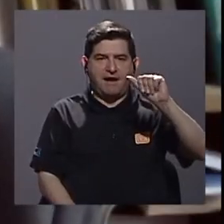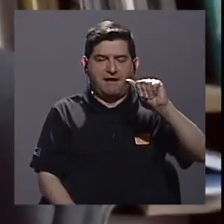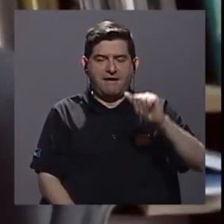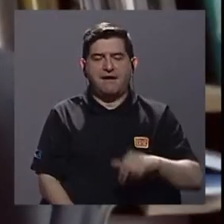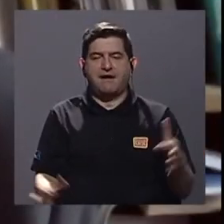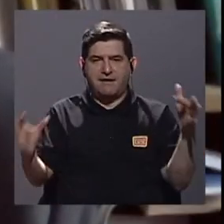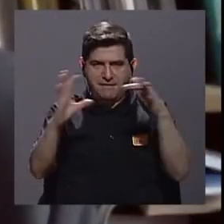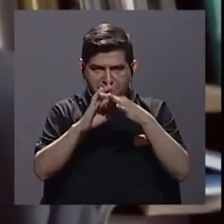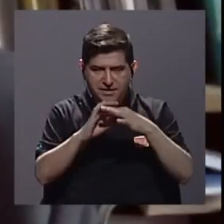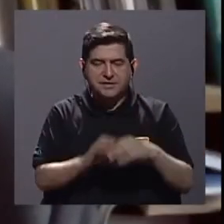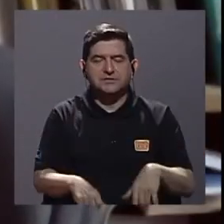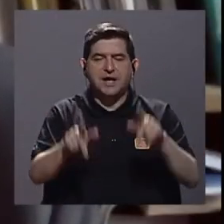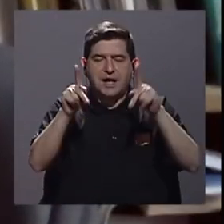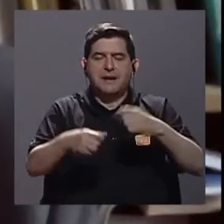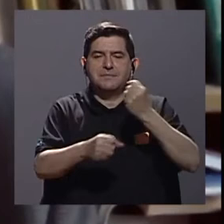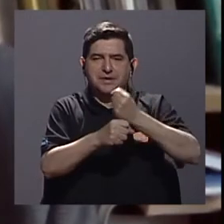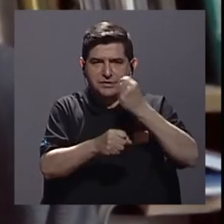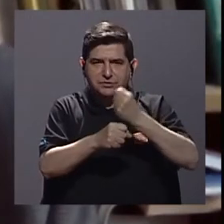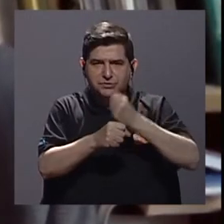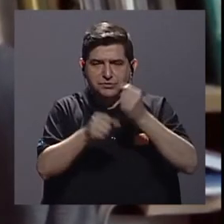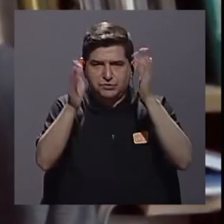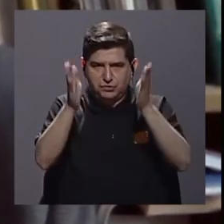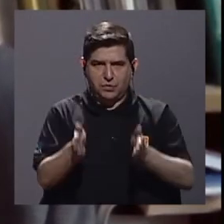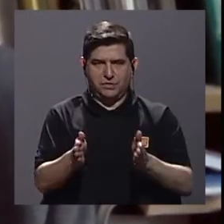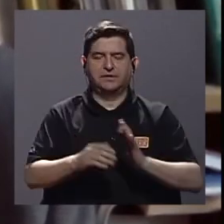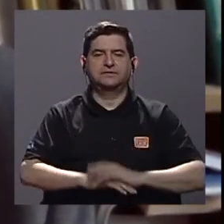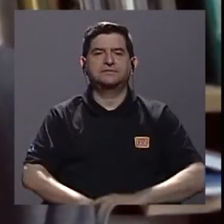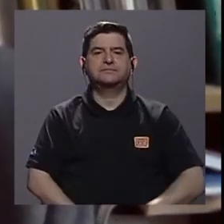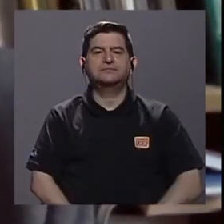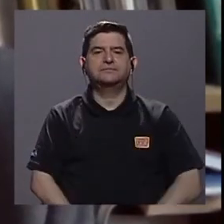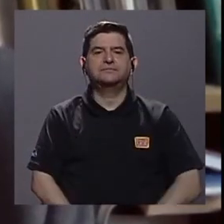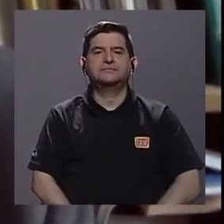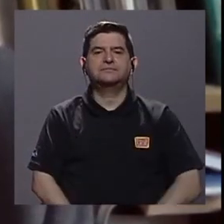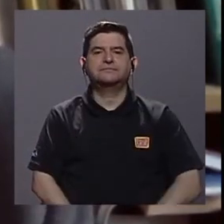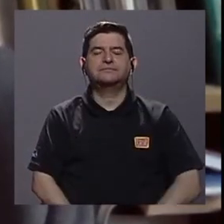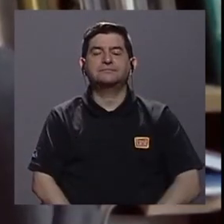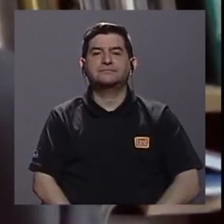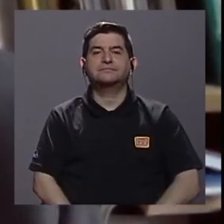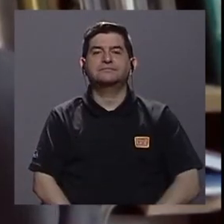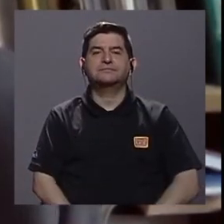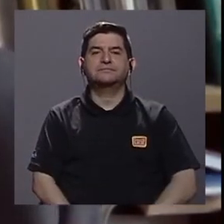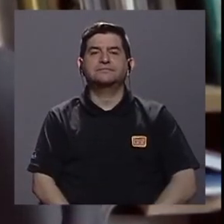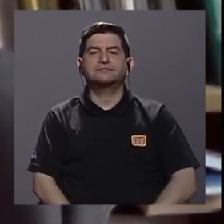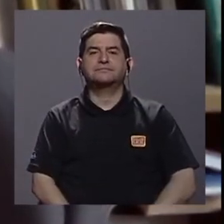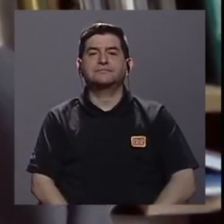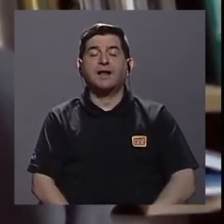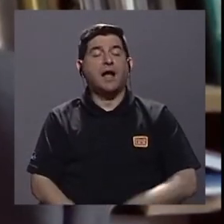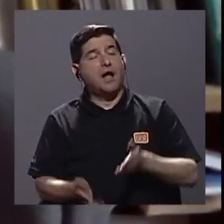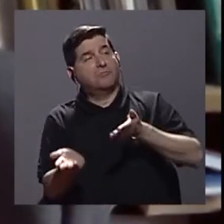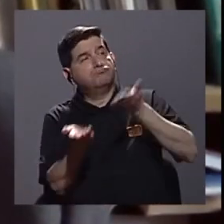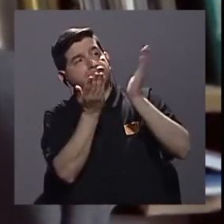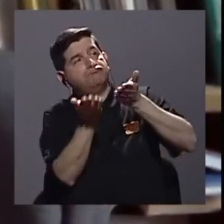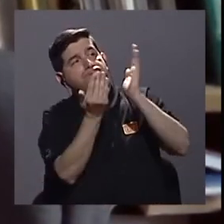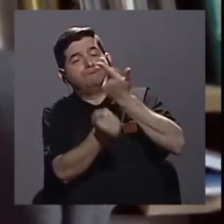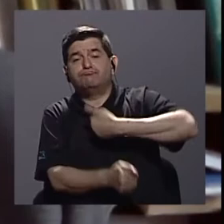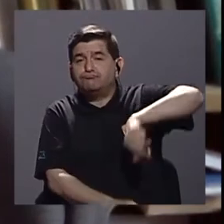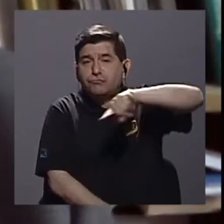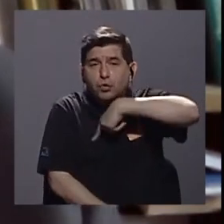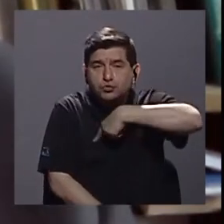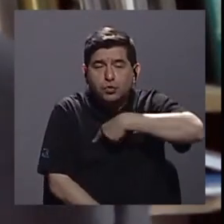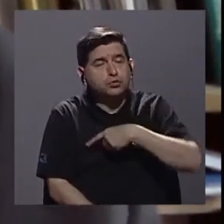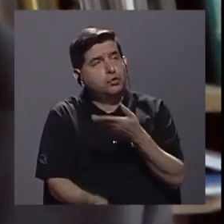trabajando. Increíble, sí. En cuanto a las exportaciones, nosotros exportamos,